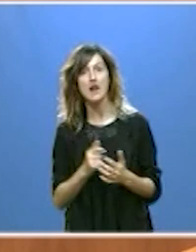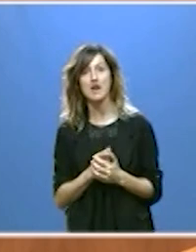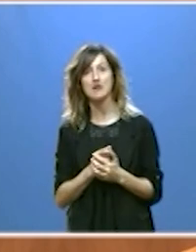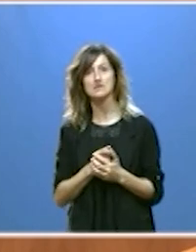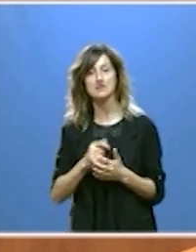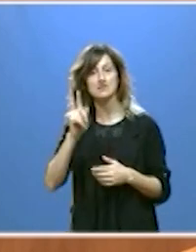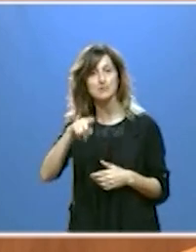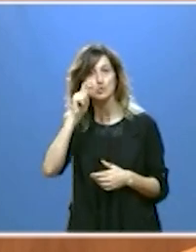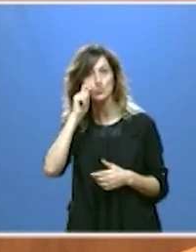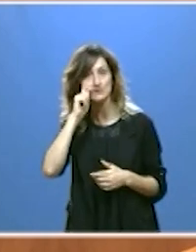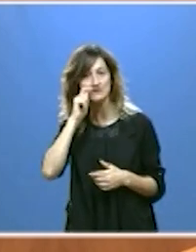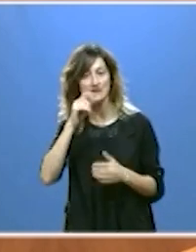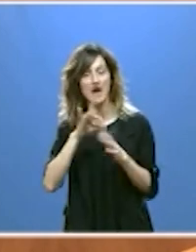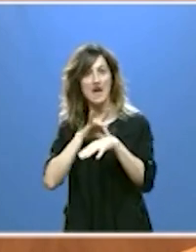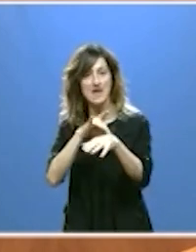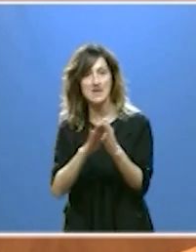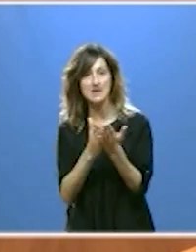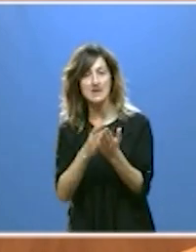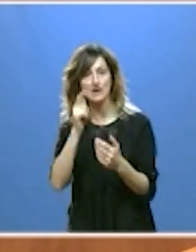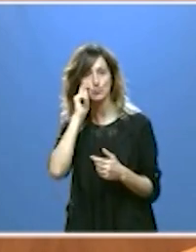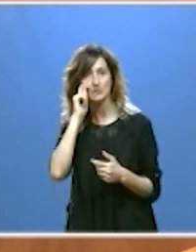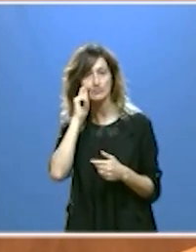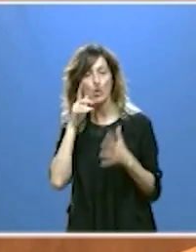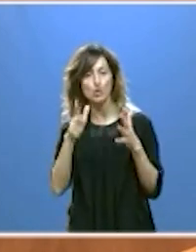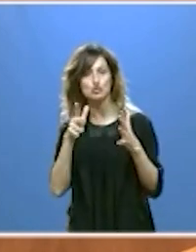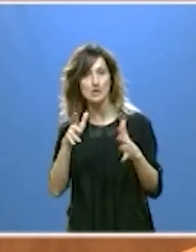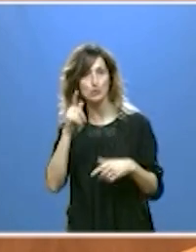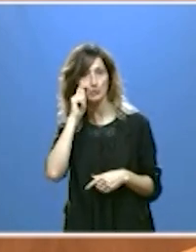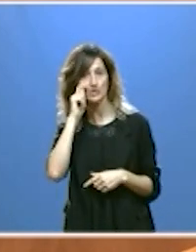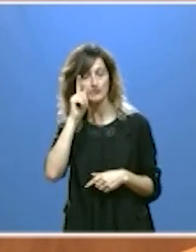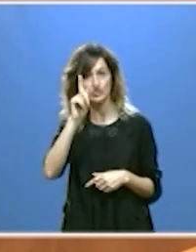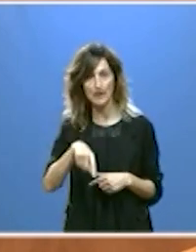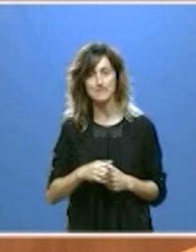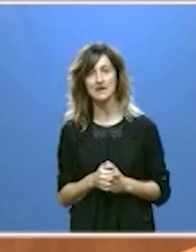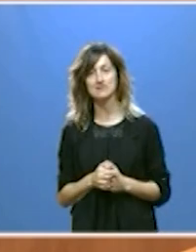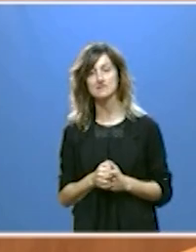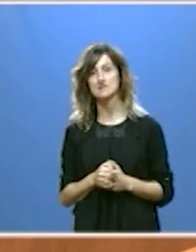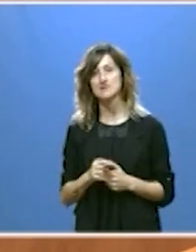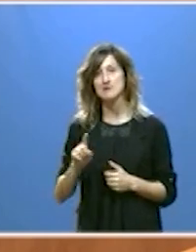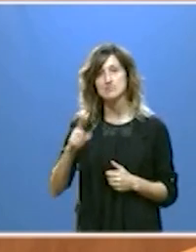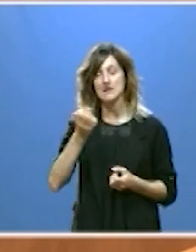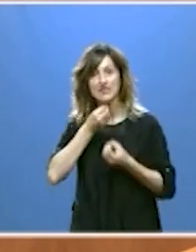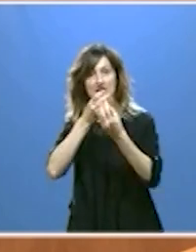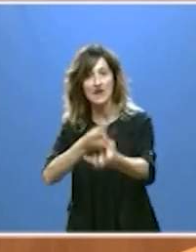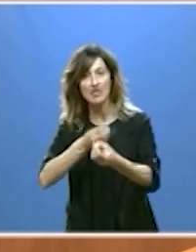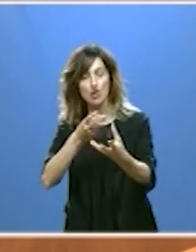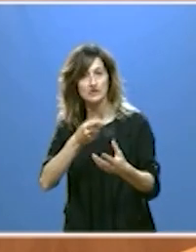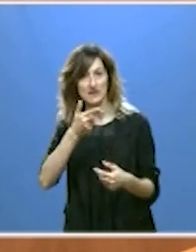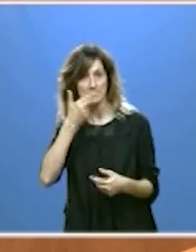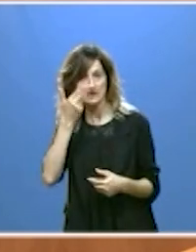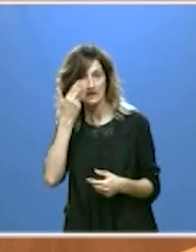turística las guías de turismo el consejo de turismo y sobre todo las declaraciones de interés turístico.